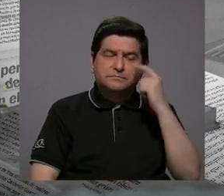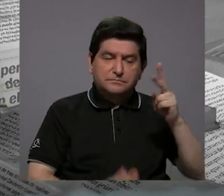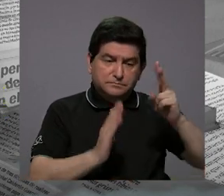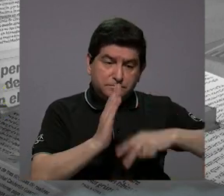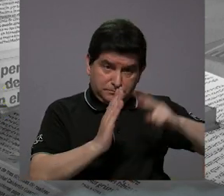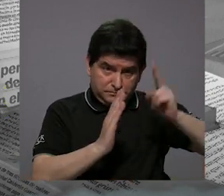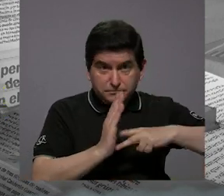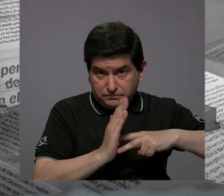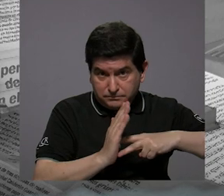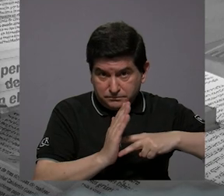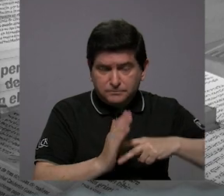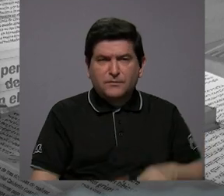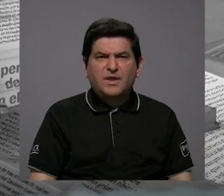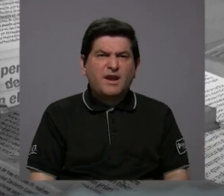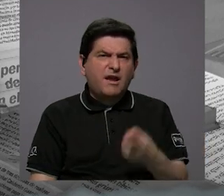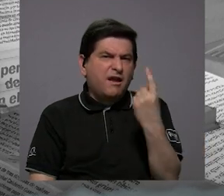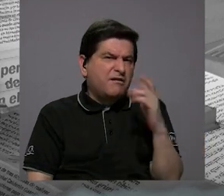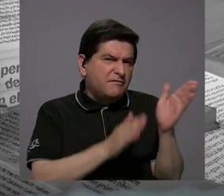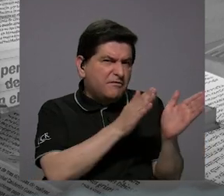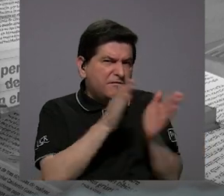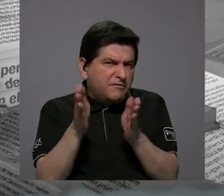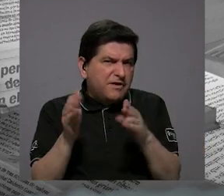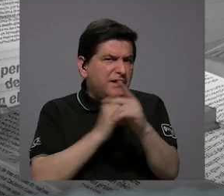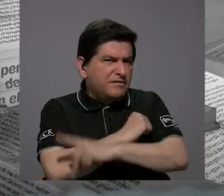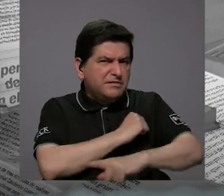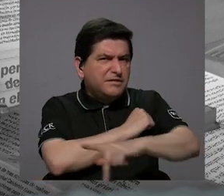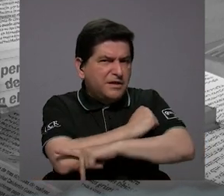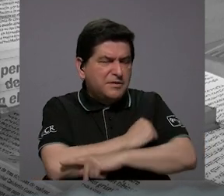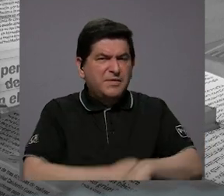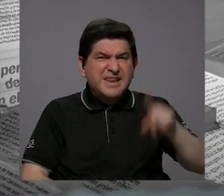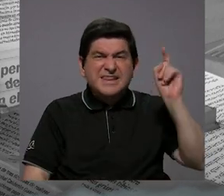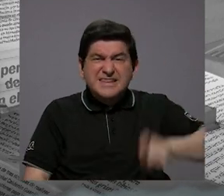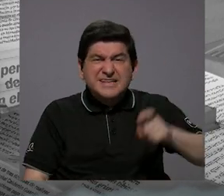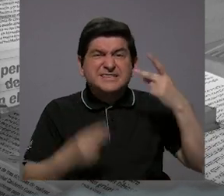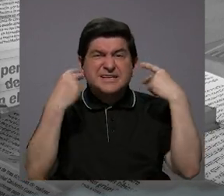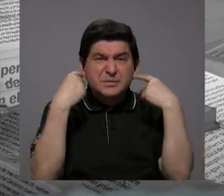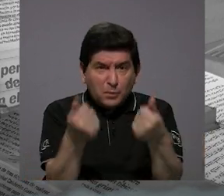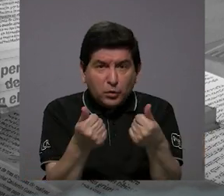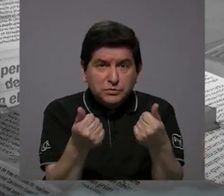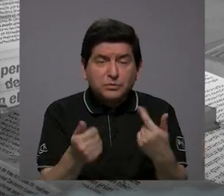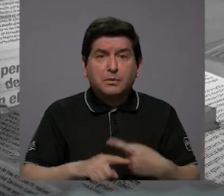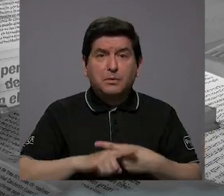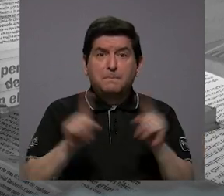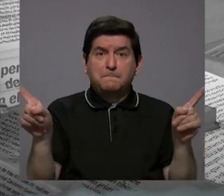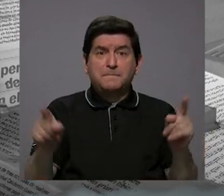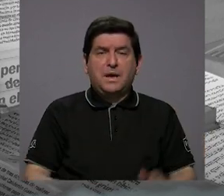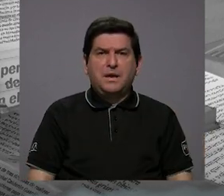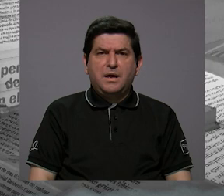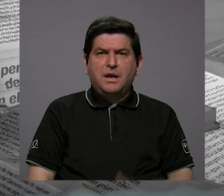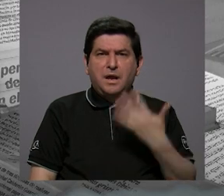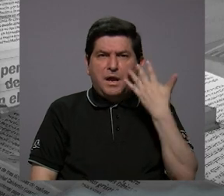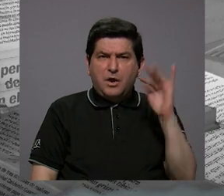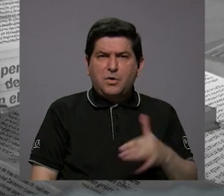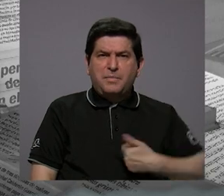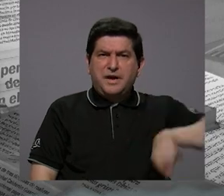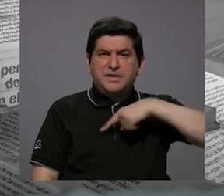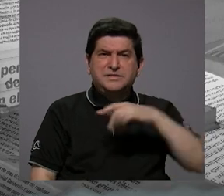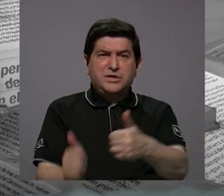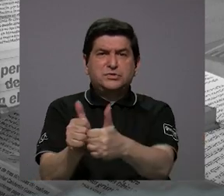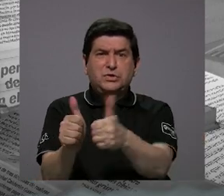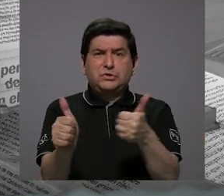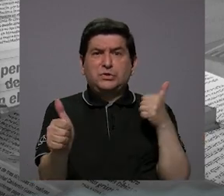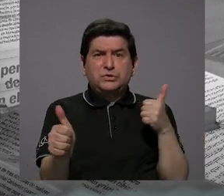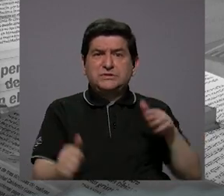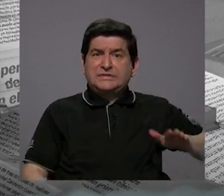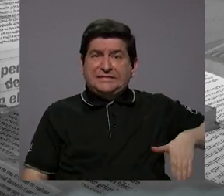he leído, falta planificación en este país, urge la planificación, pero ya nos pareciera como que nos